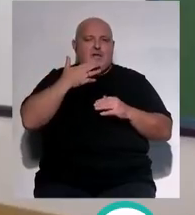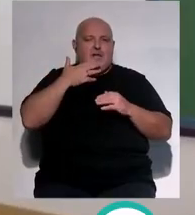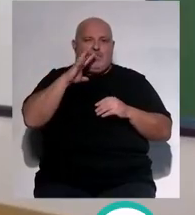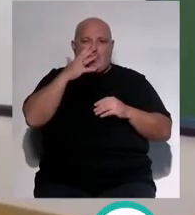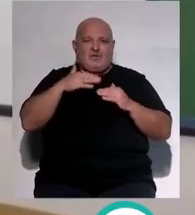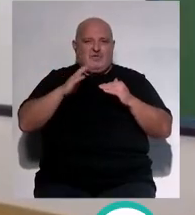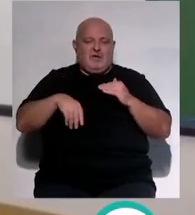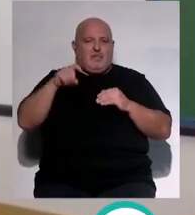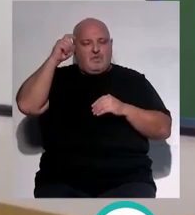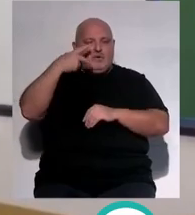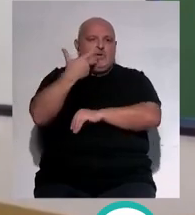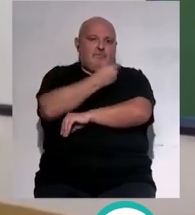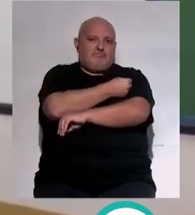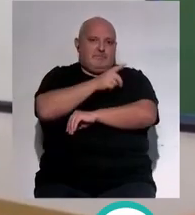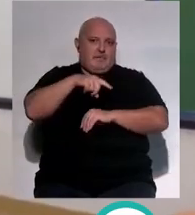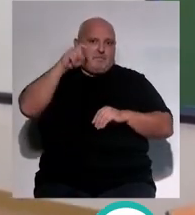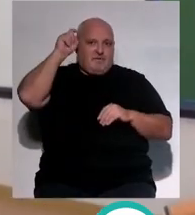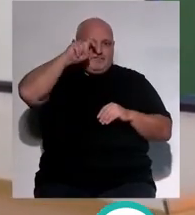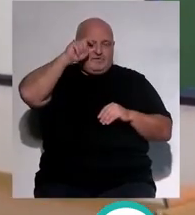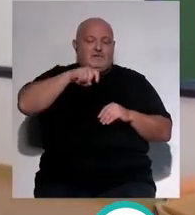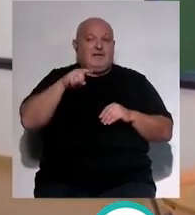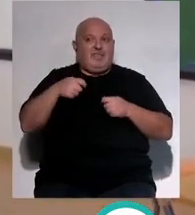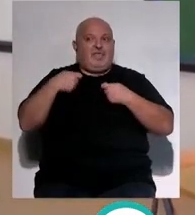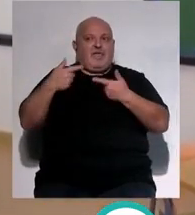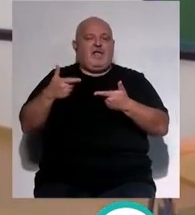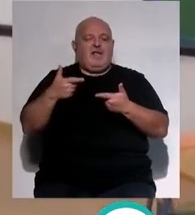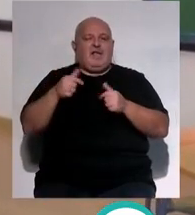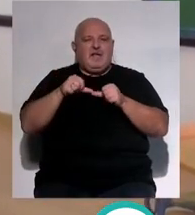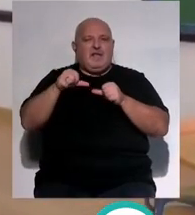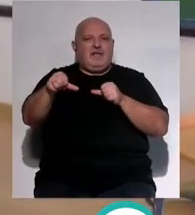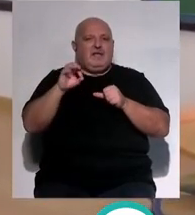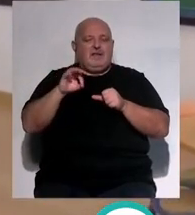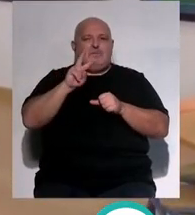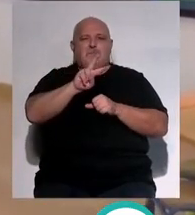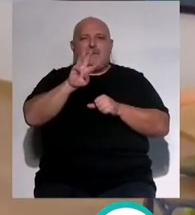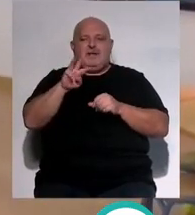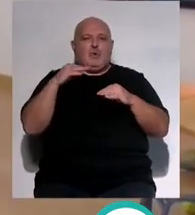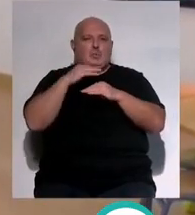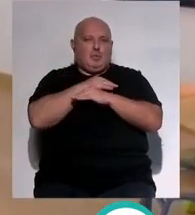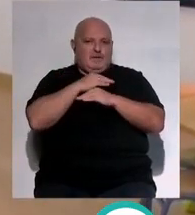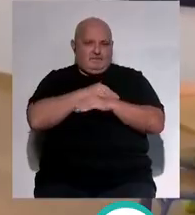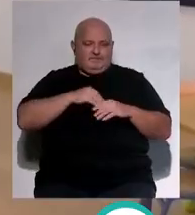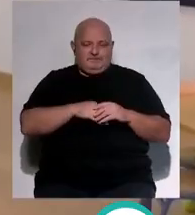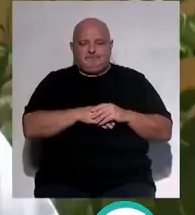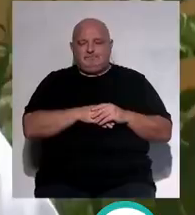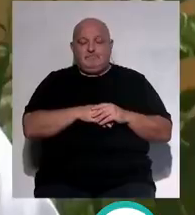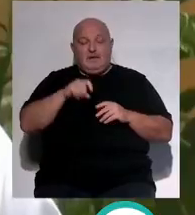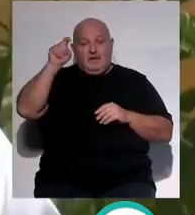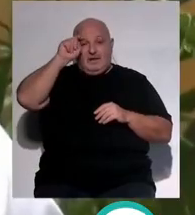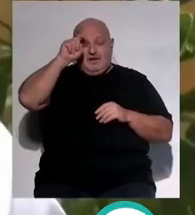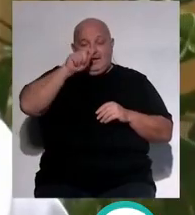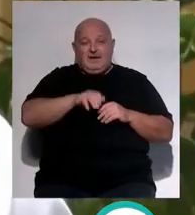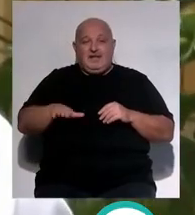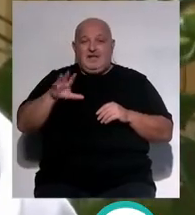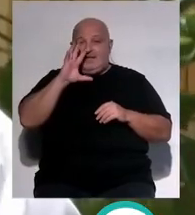de 5 años unas vacunas que se les van a administrar a partir del 23 de octubre. A los profes de